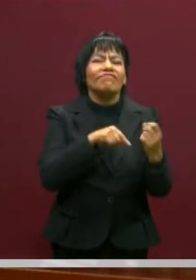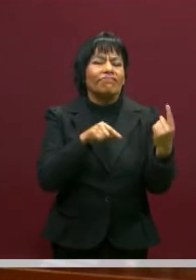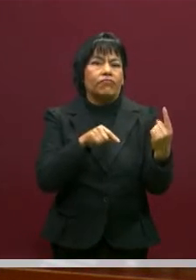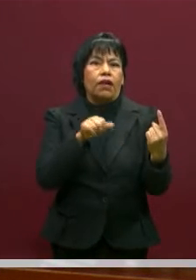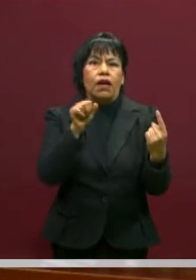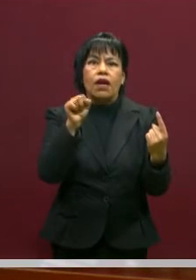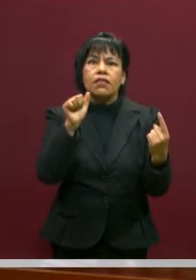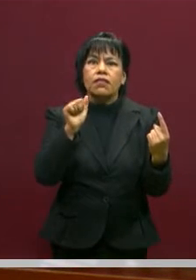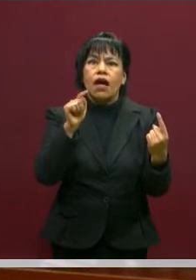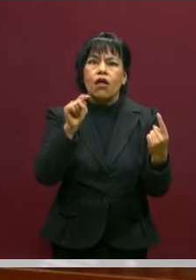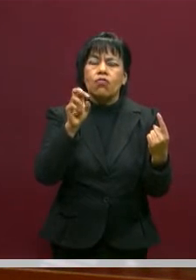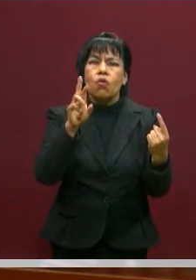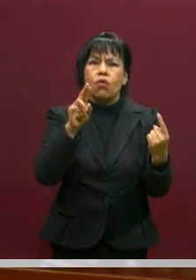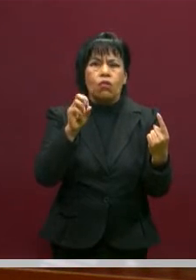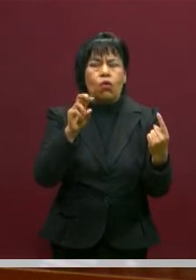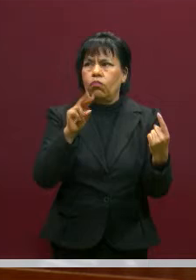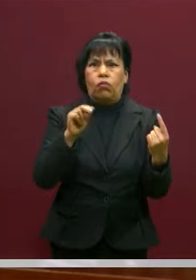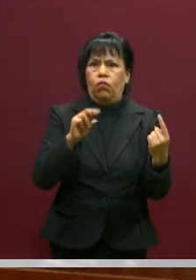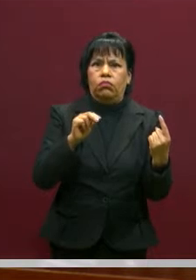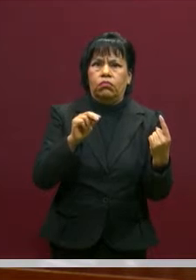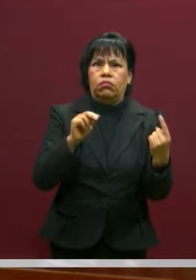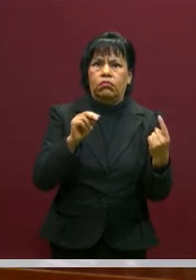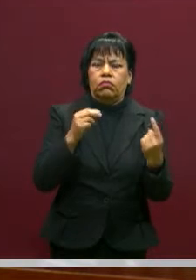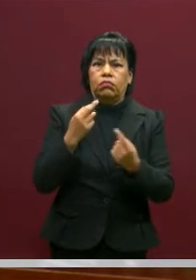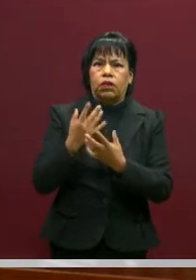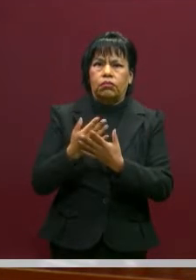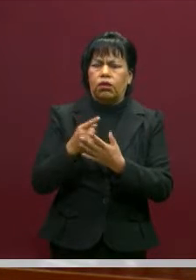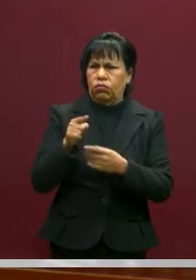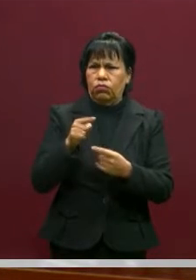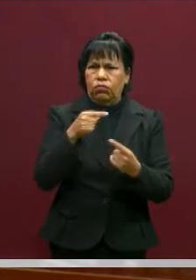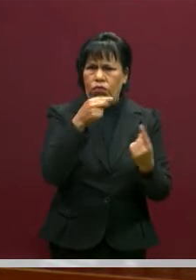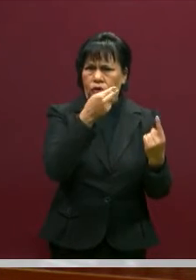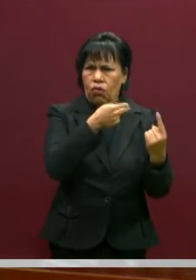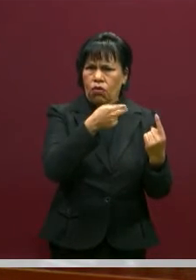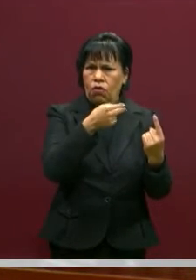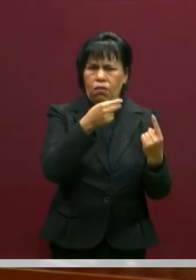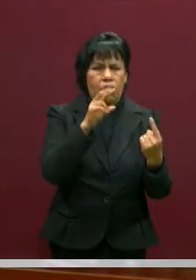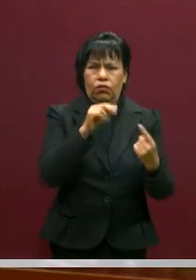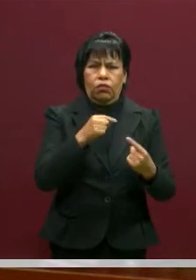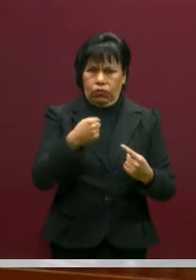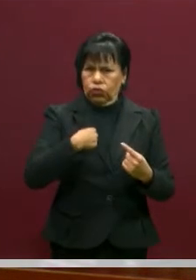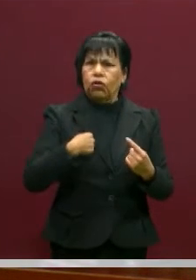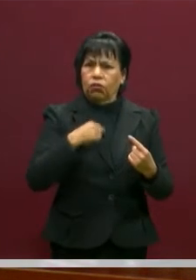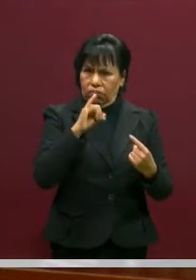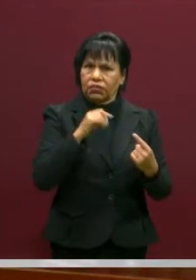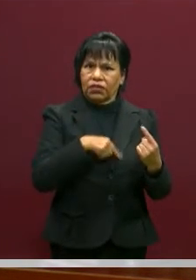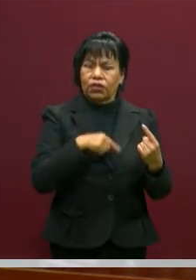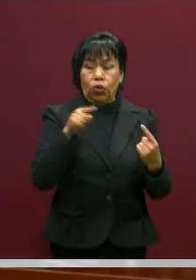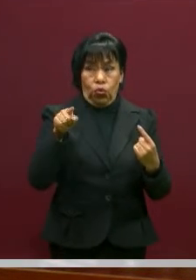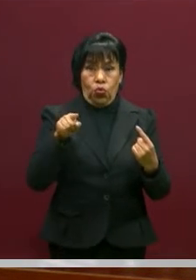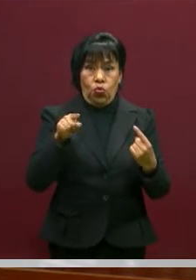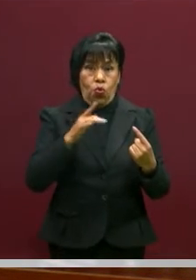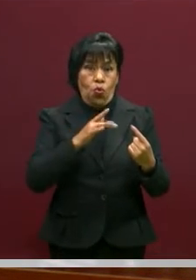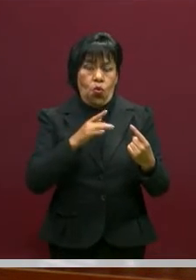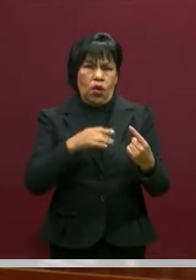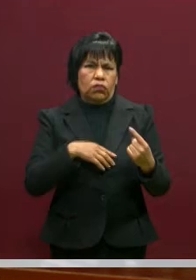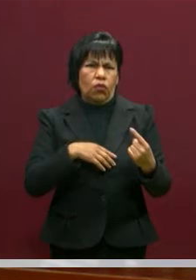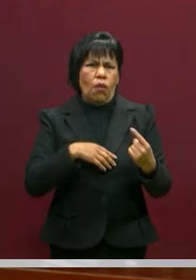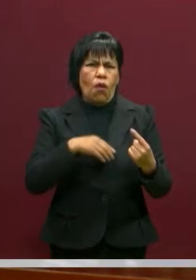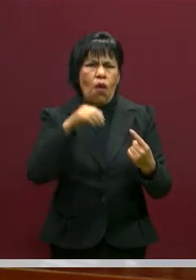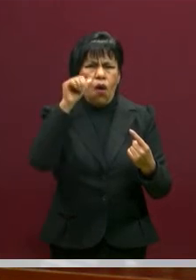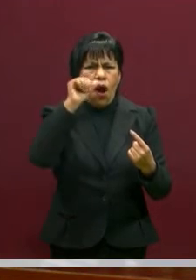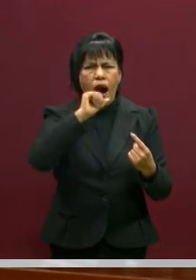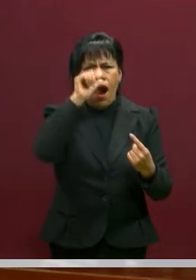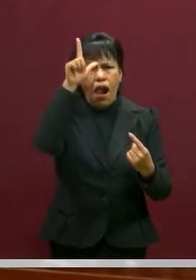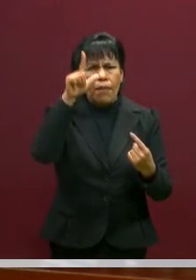Saturno, no, espera, tú no puedes ponerle el nombre, seré yo. Si tú le diste el espíritu, cuando muera